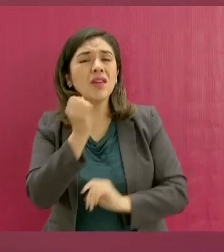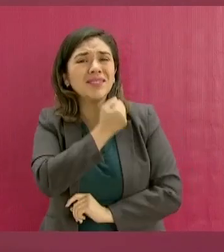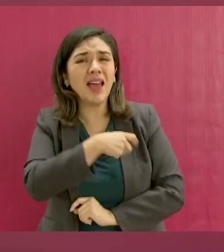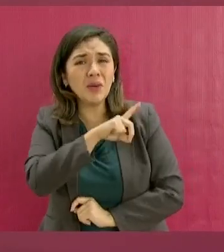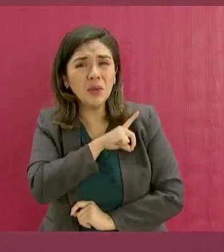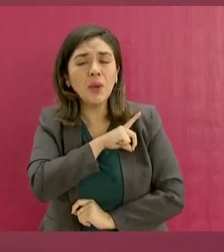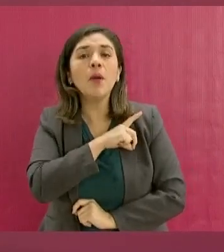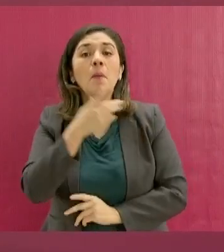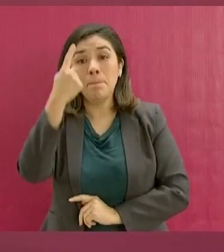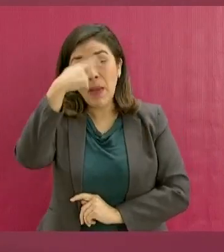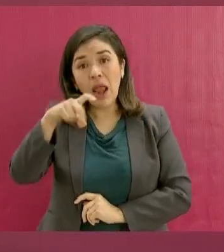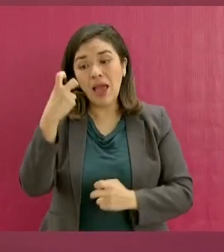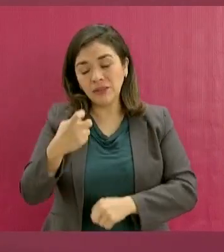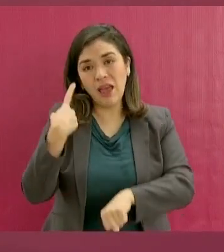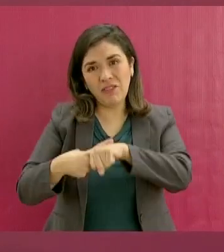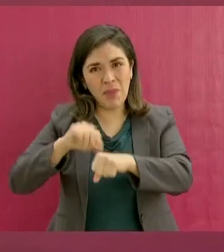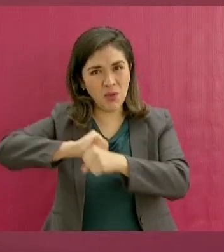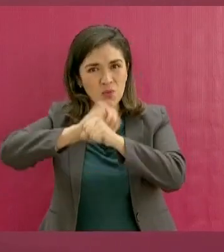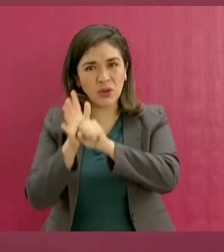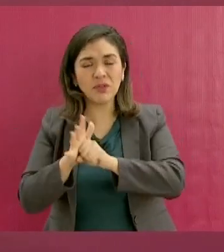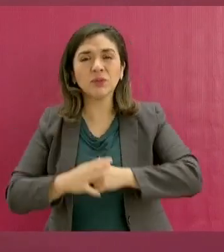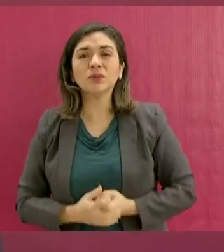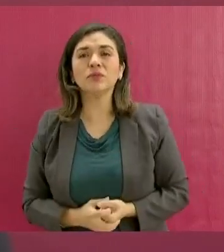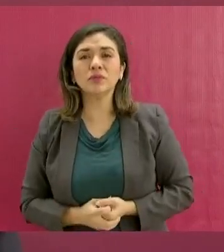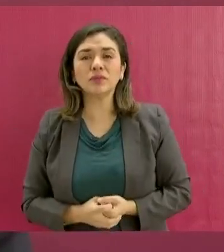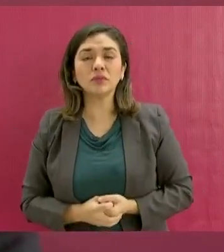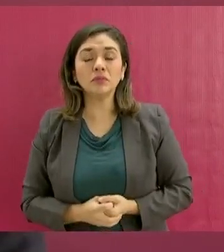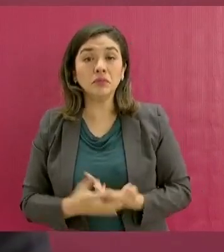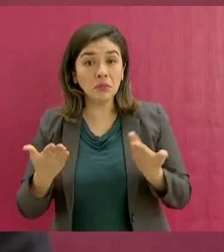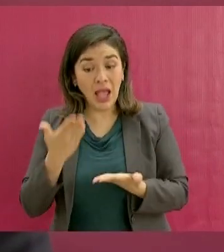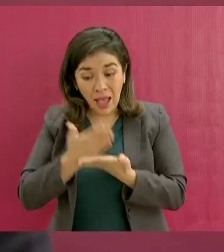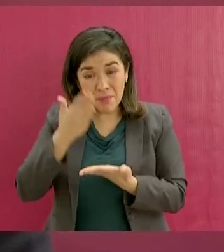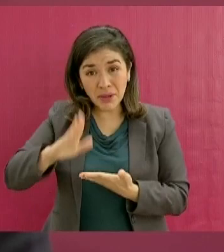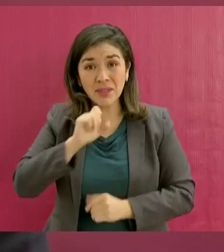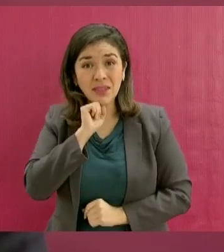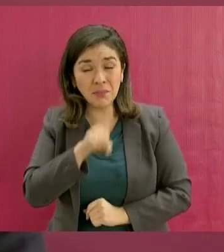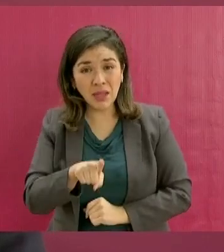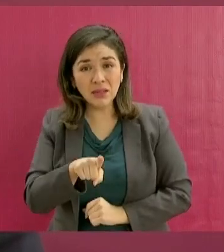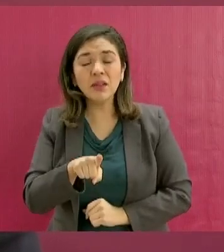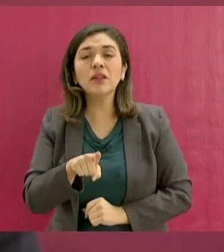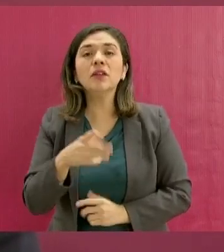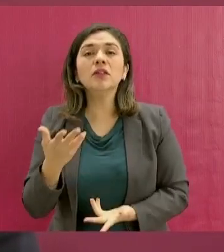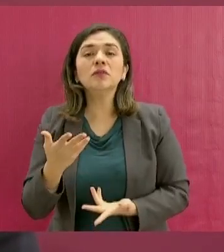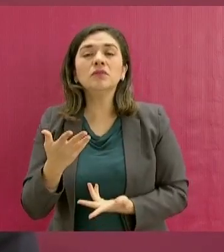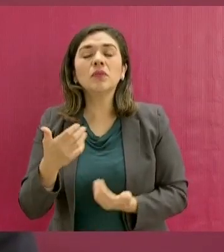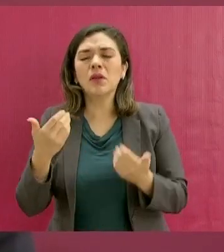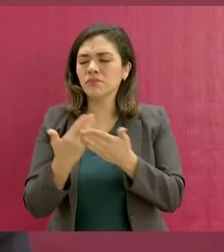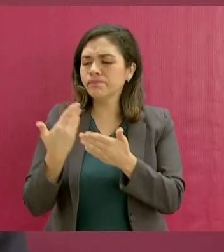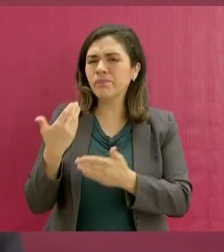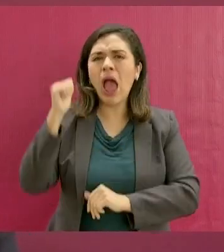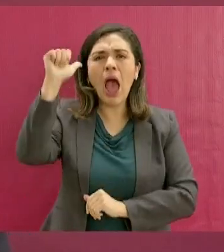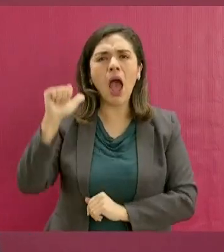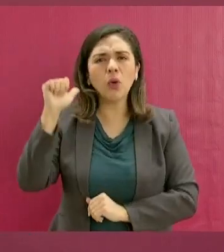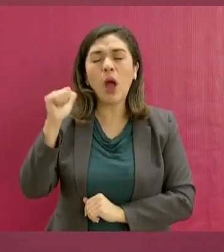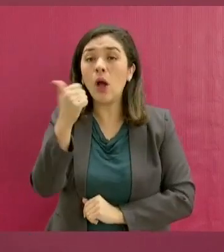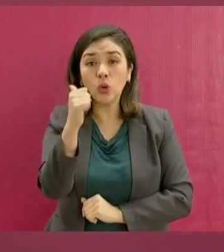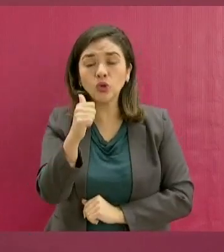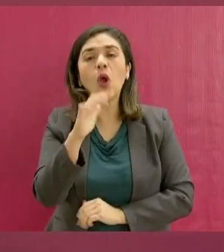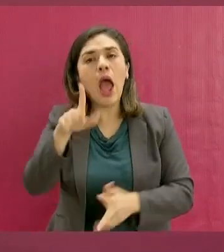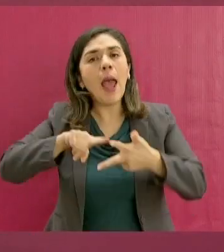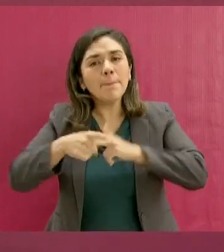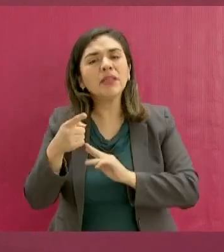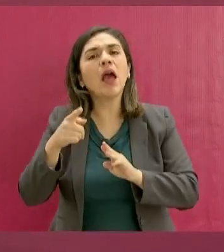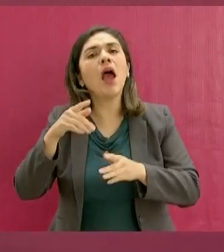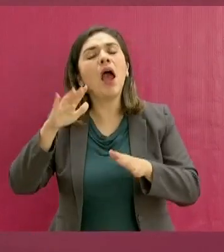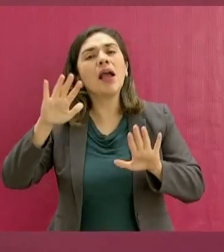de la pandemia. Además, señor presidente, en agosto empezamos la recuperación del